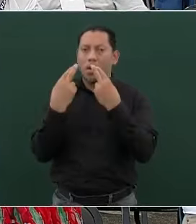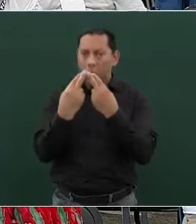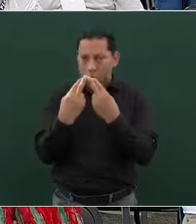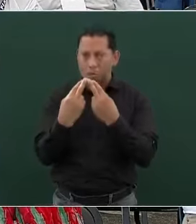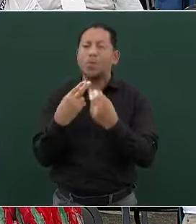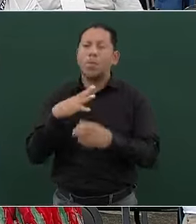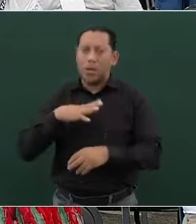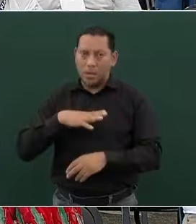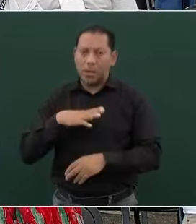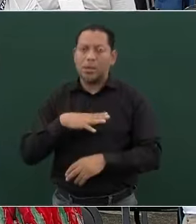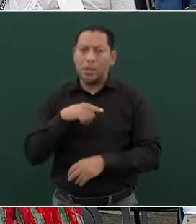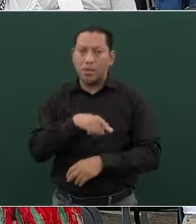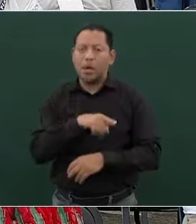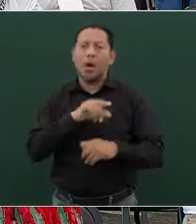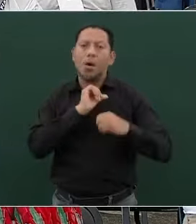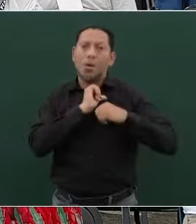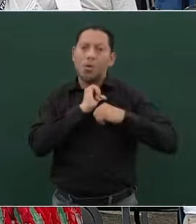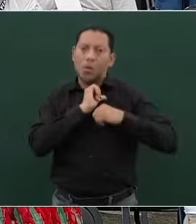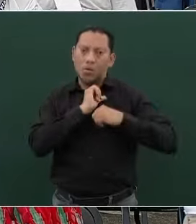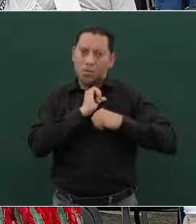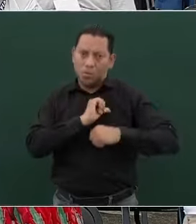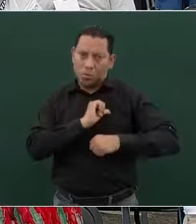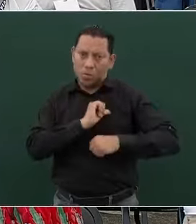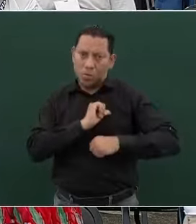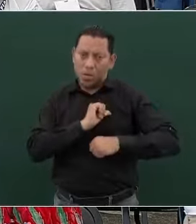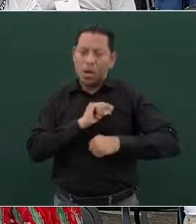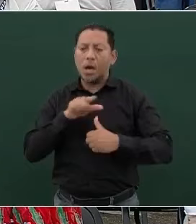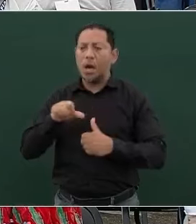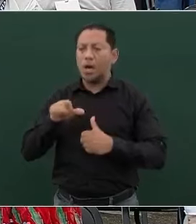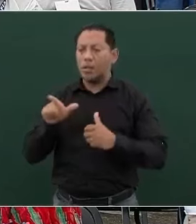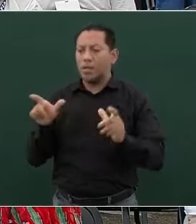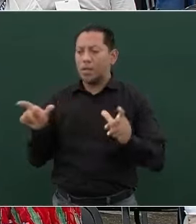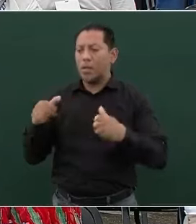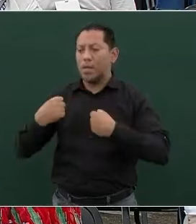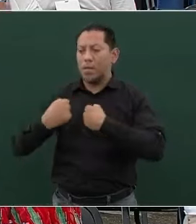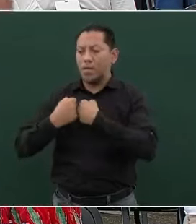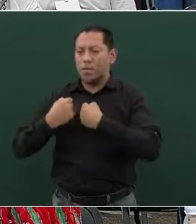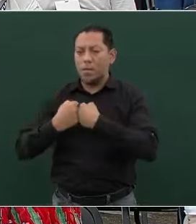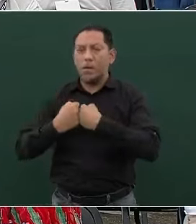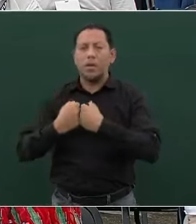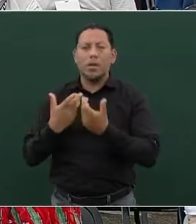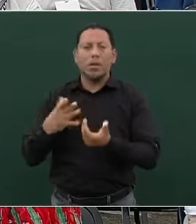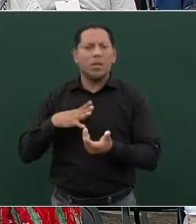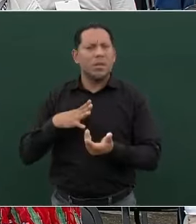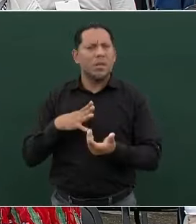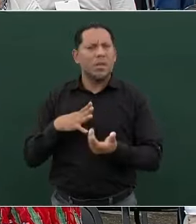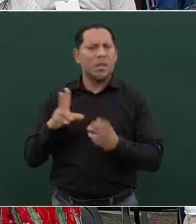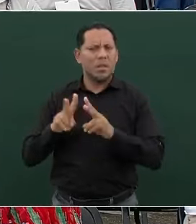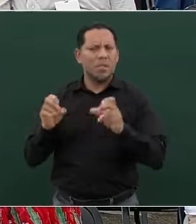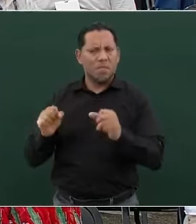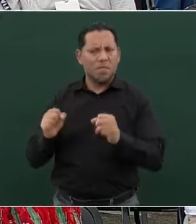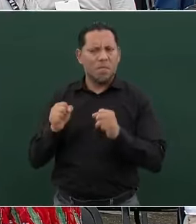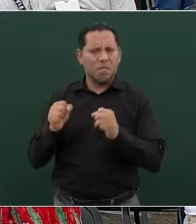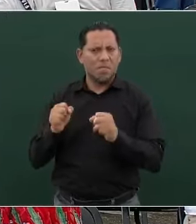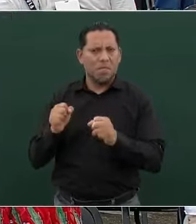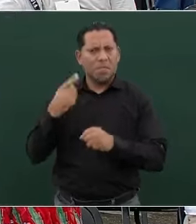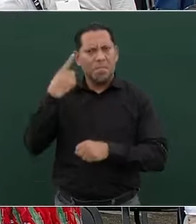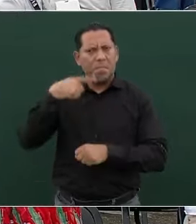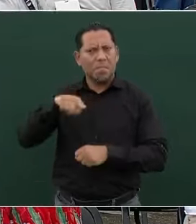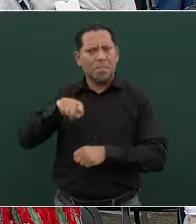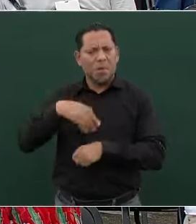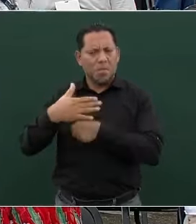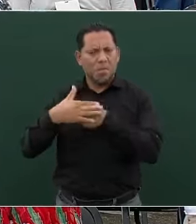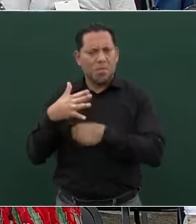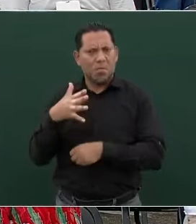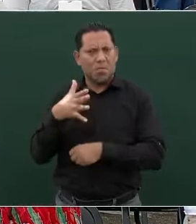GANSEC entre autoridades aduaneras de seguridad fronterizas. ¿Qué se estaría reforzando de cara a los planes de